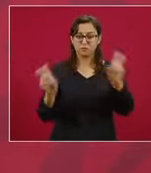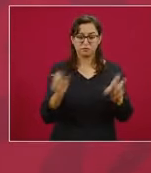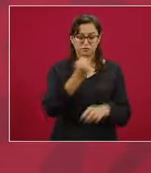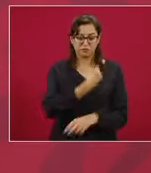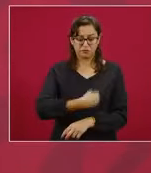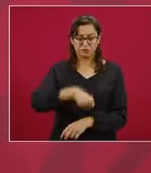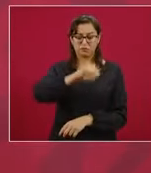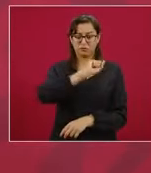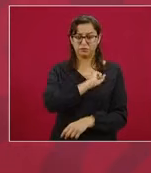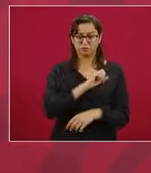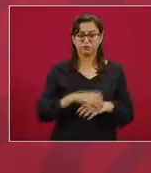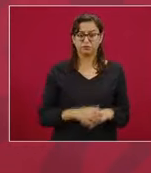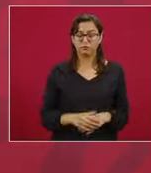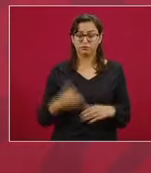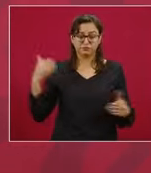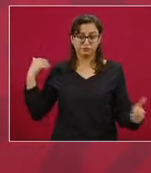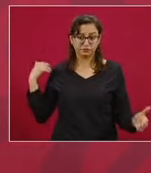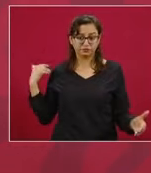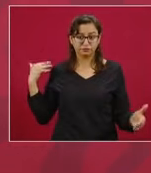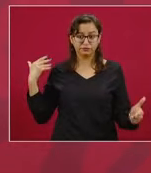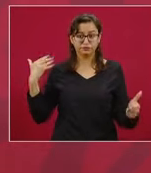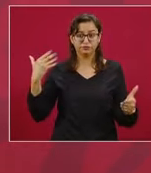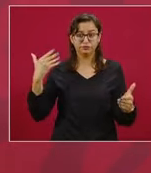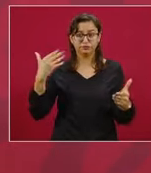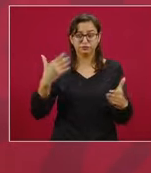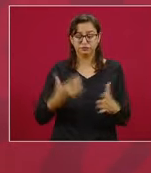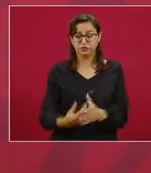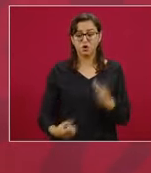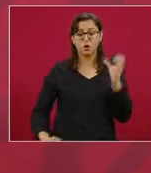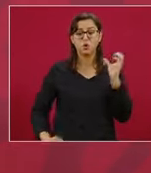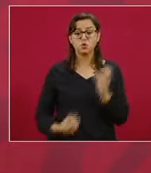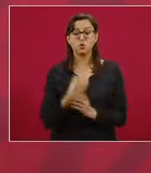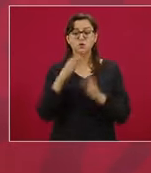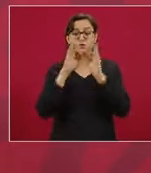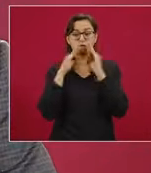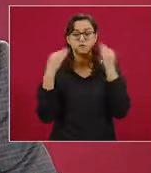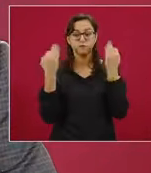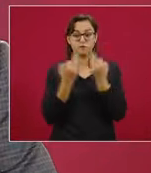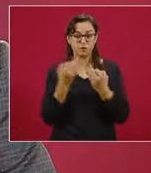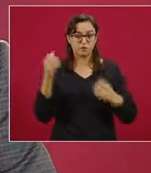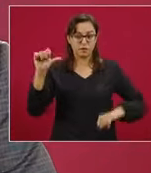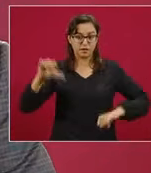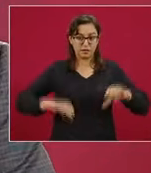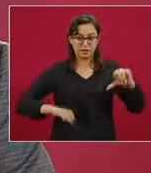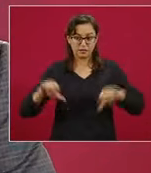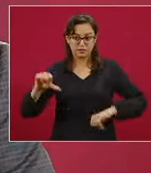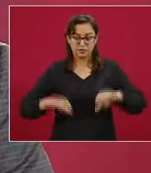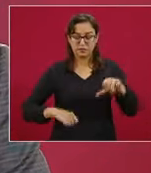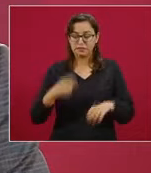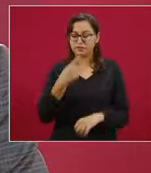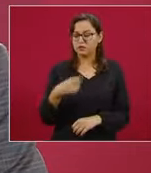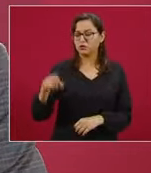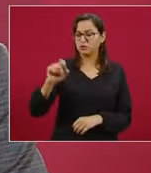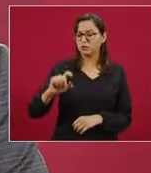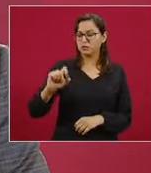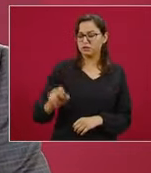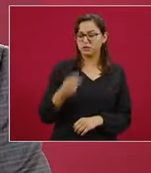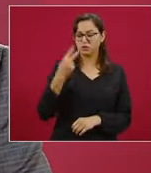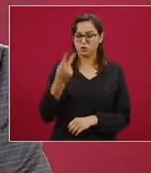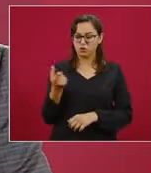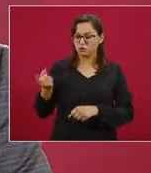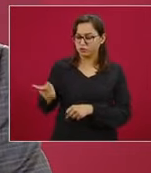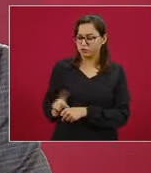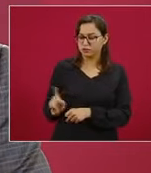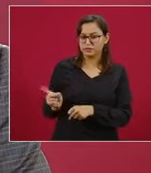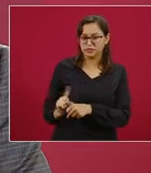días del recorrido del camino hacia la llamada normalidad. Por lo tanto, y hace una semana tuvimos esa